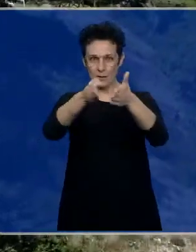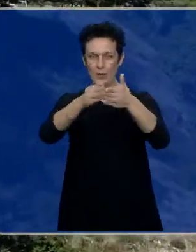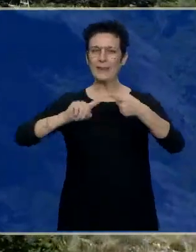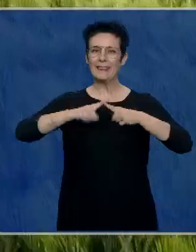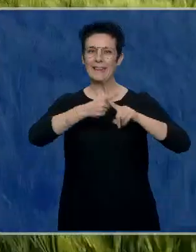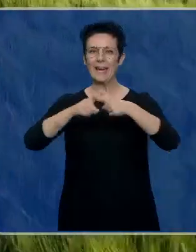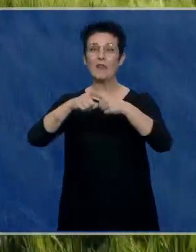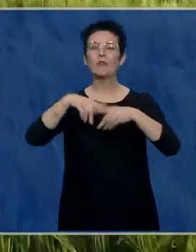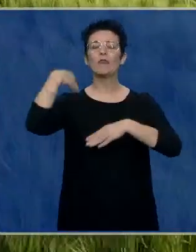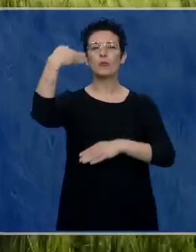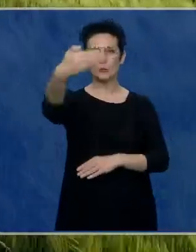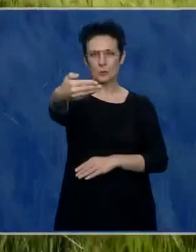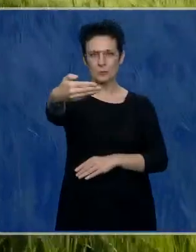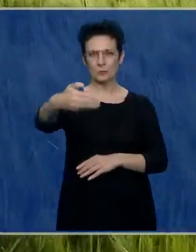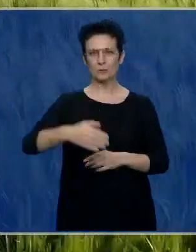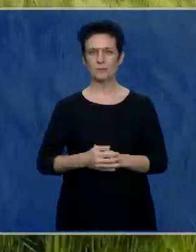el futuro.